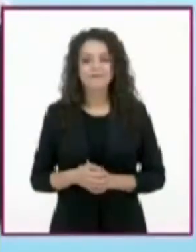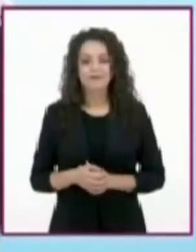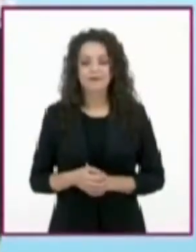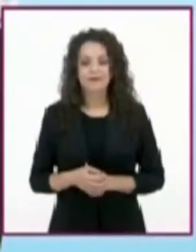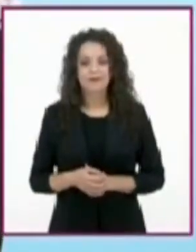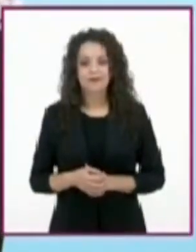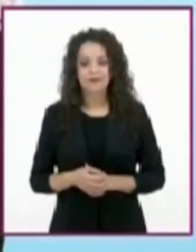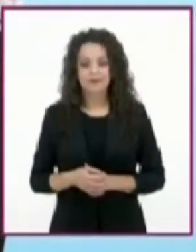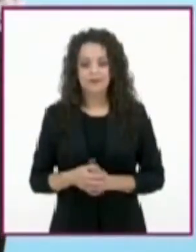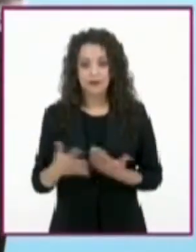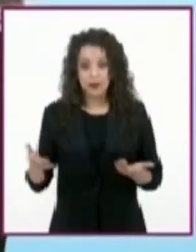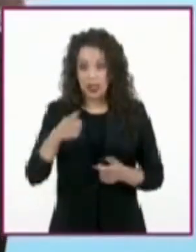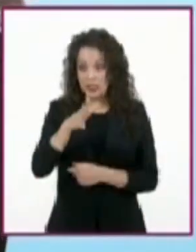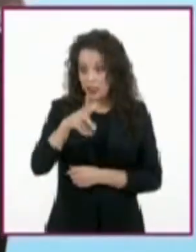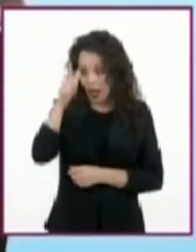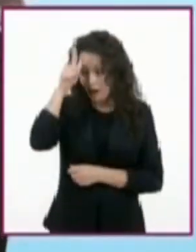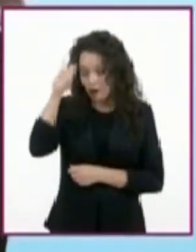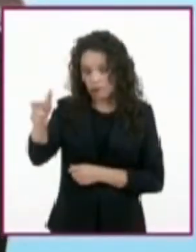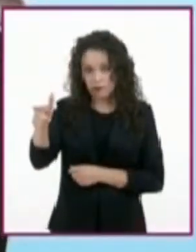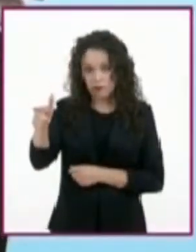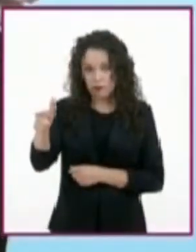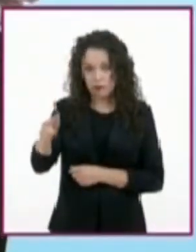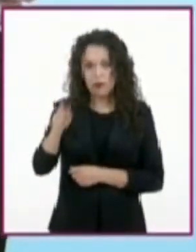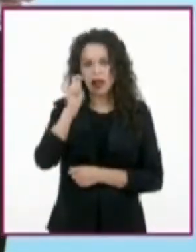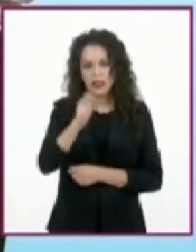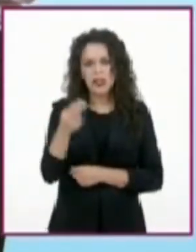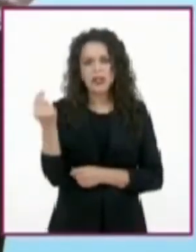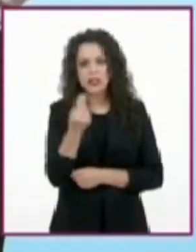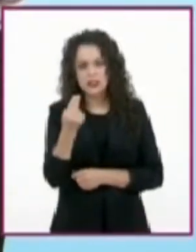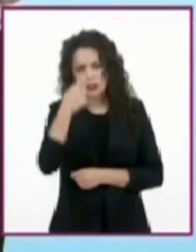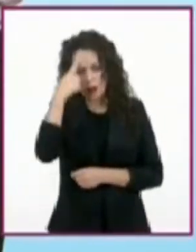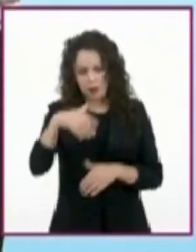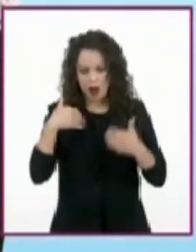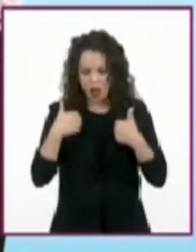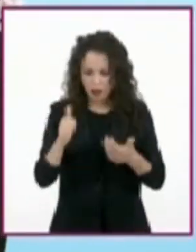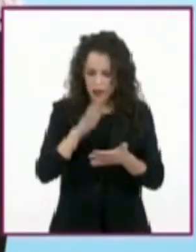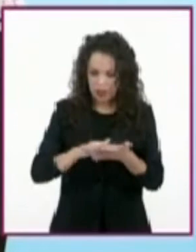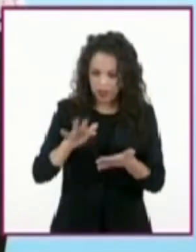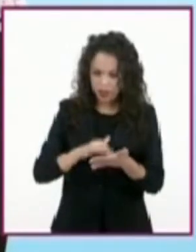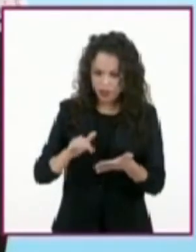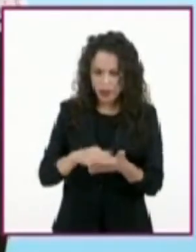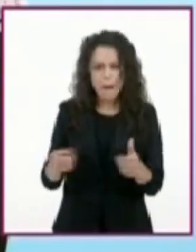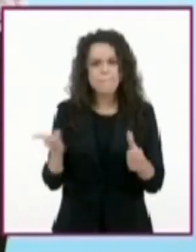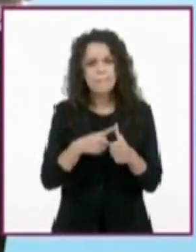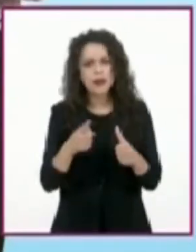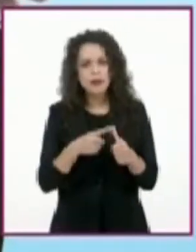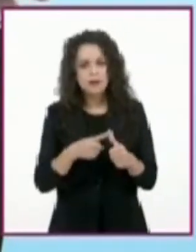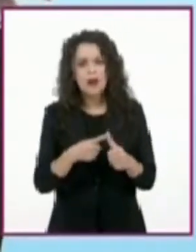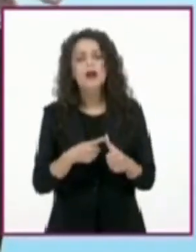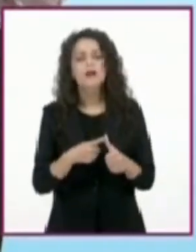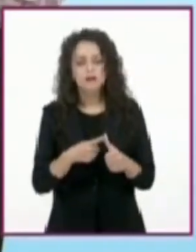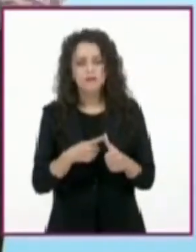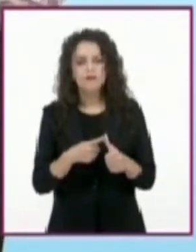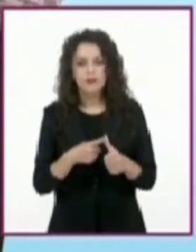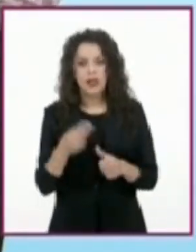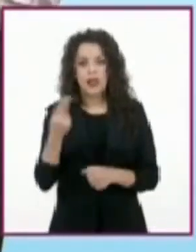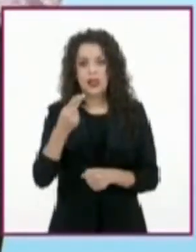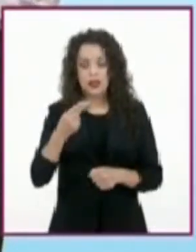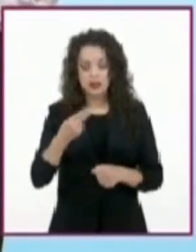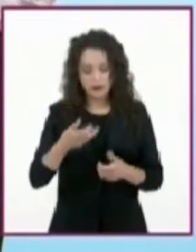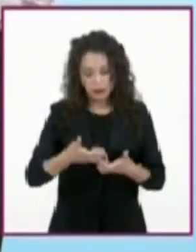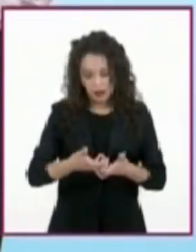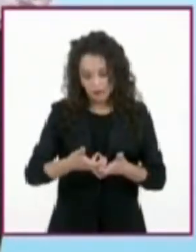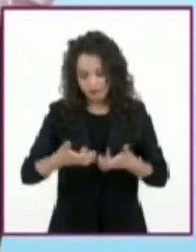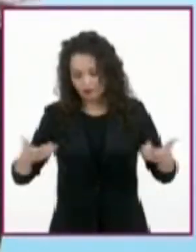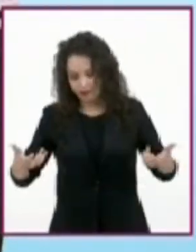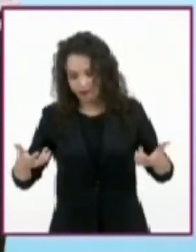Como se han dado cuenta, el primer paso para comprender un texto y reconocer las ideas principales es separar los párrafos